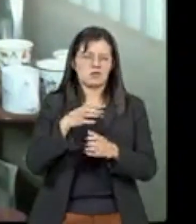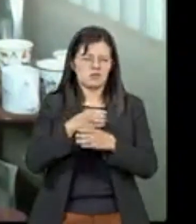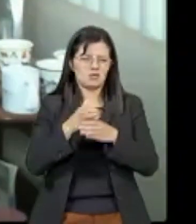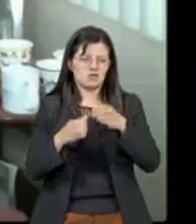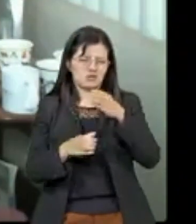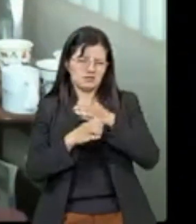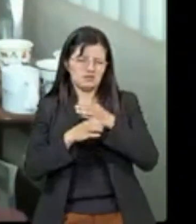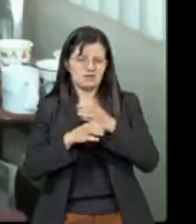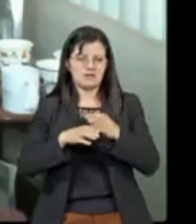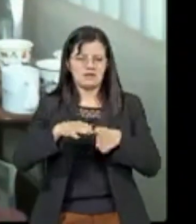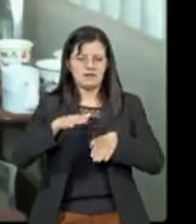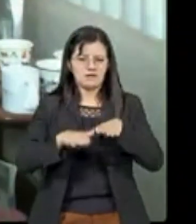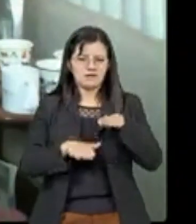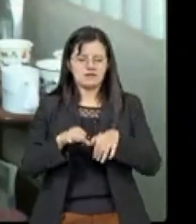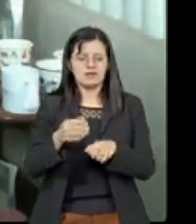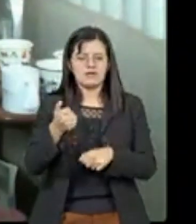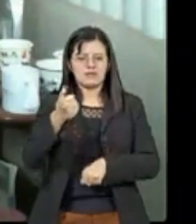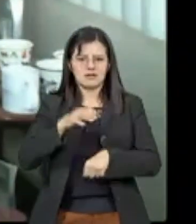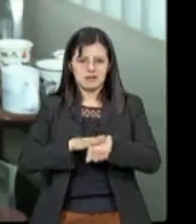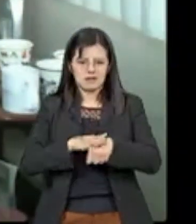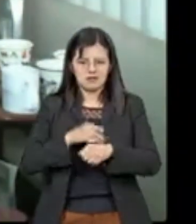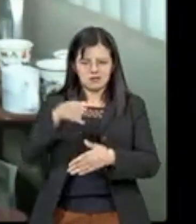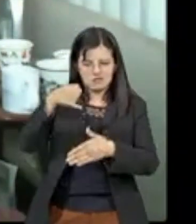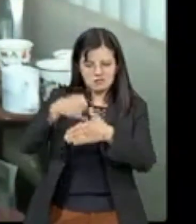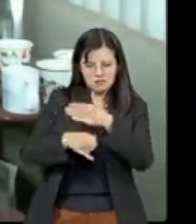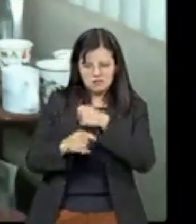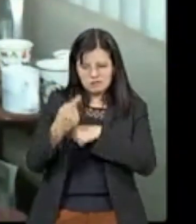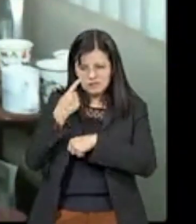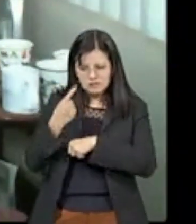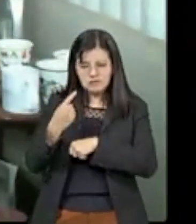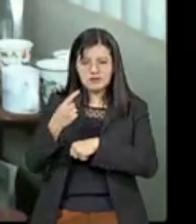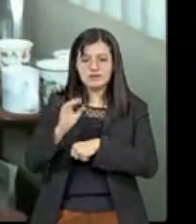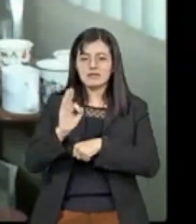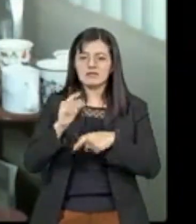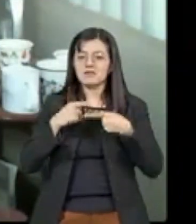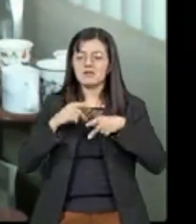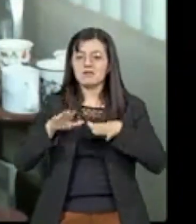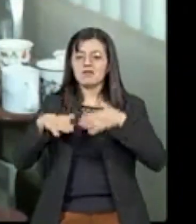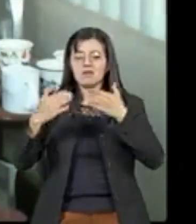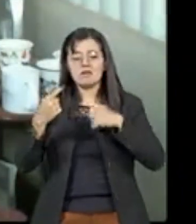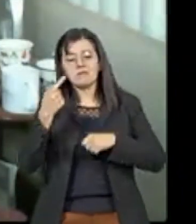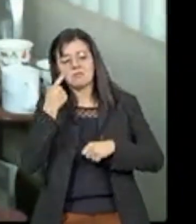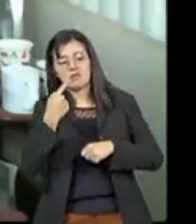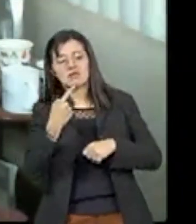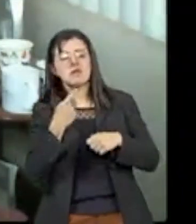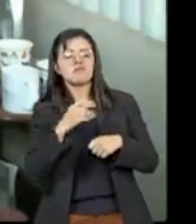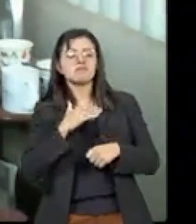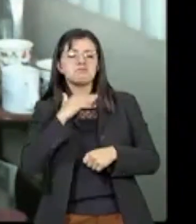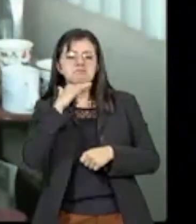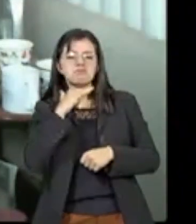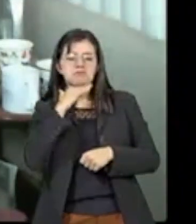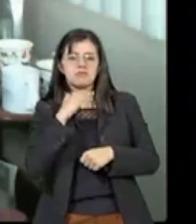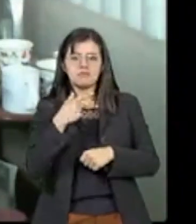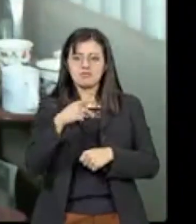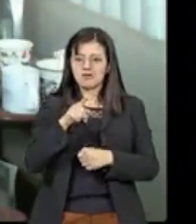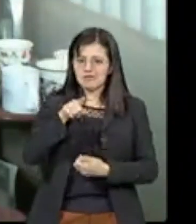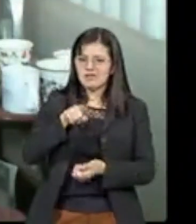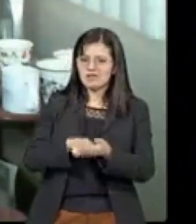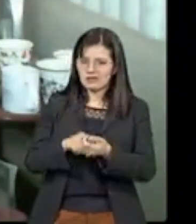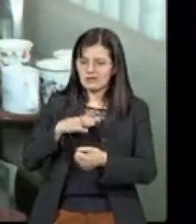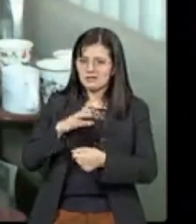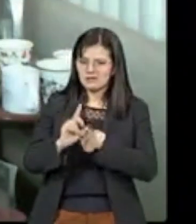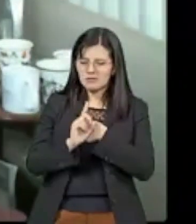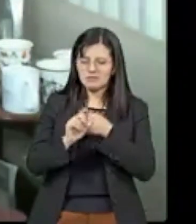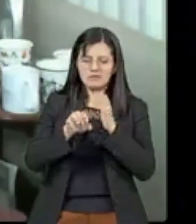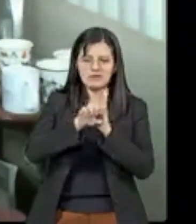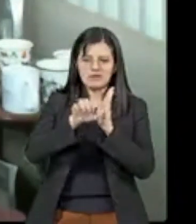suceden con la administración del fondo que no se ven desde afuera y que tienen que ver, por supuesto, con la verificación de